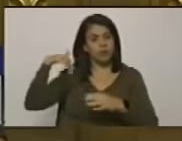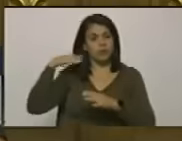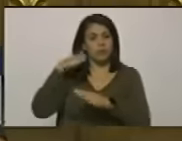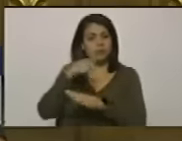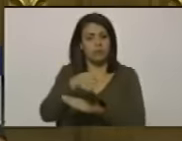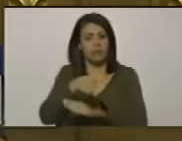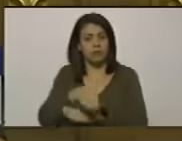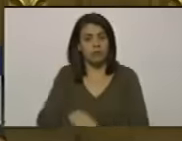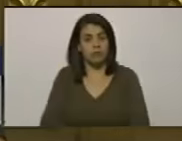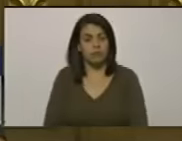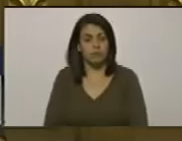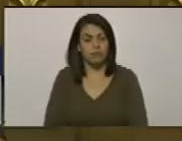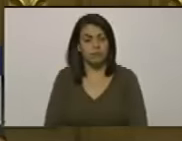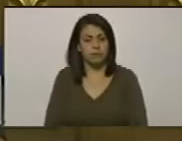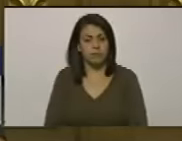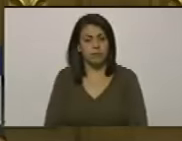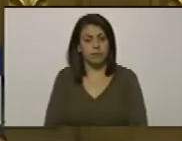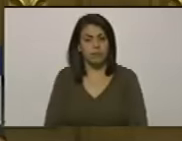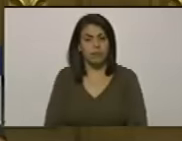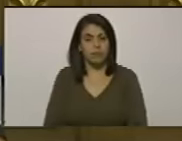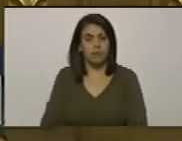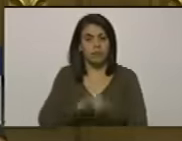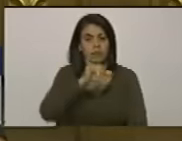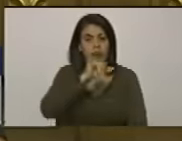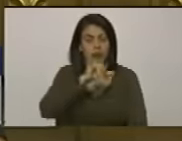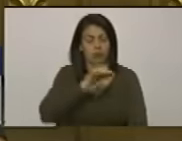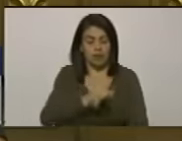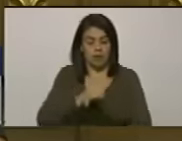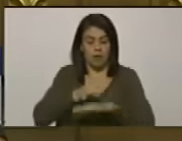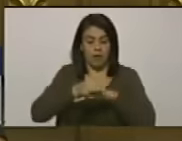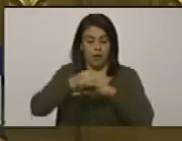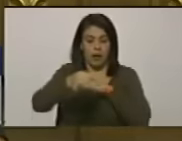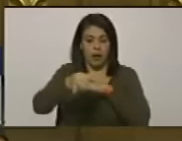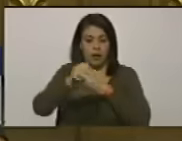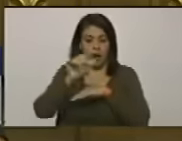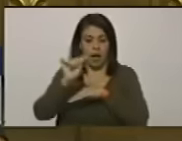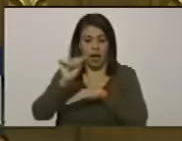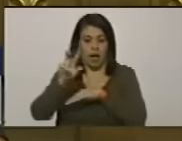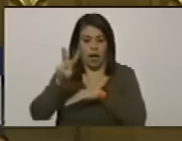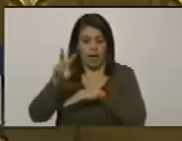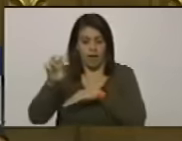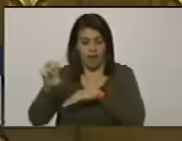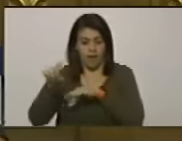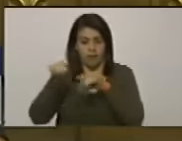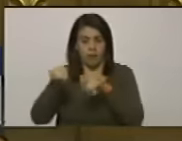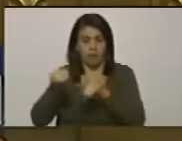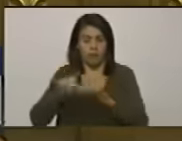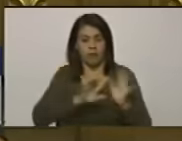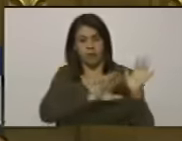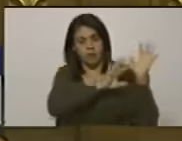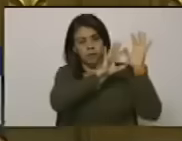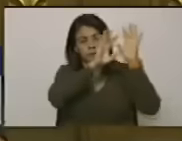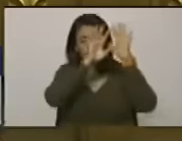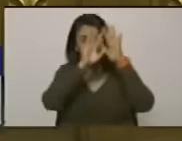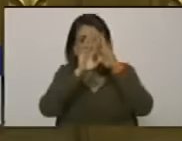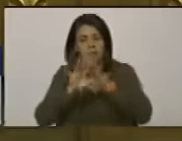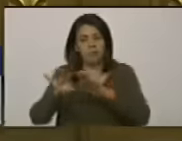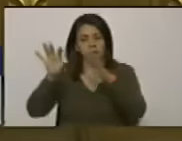a Isla de Aves en una de esas oportunidades una ola volteó